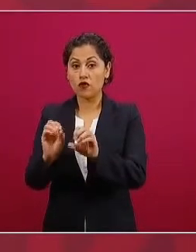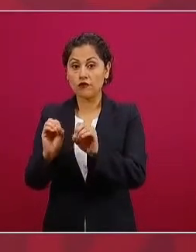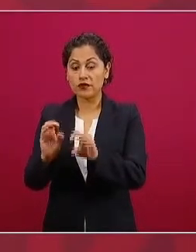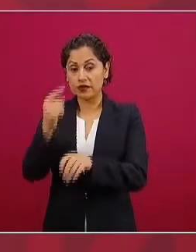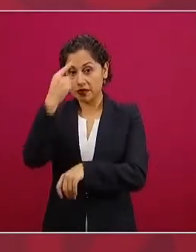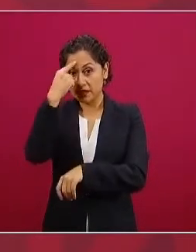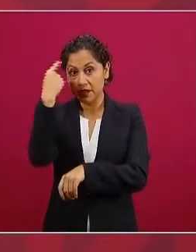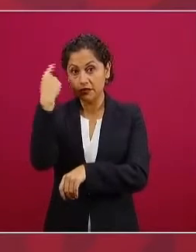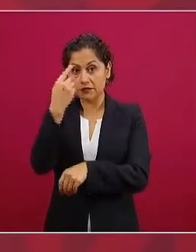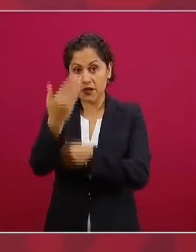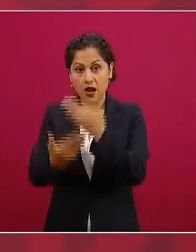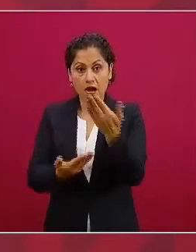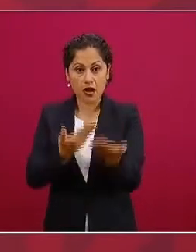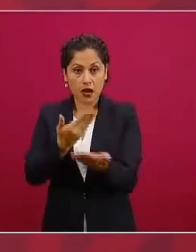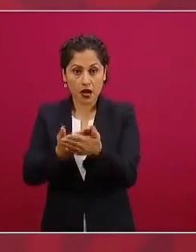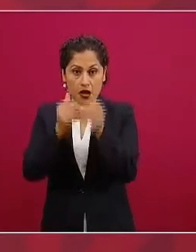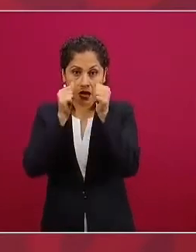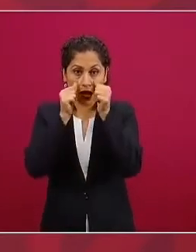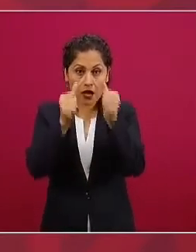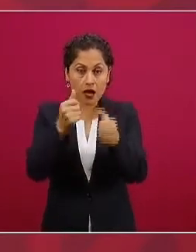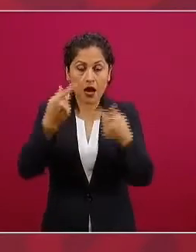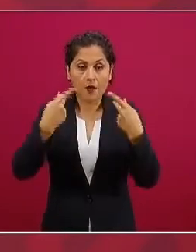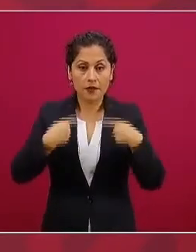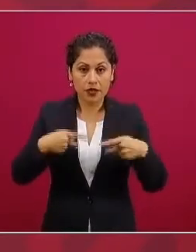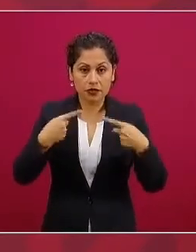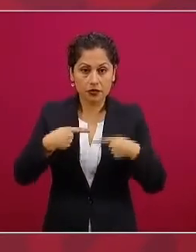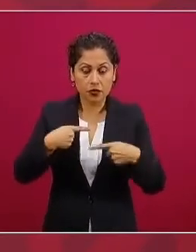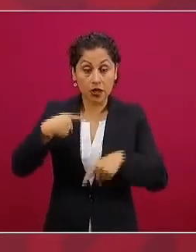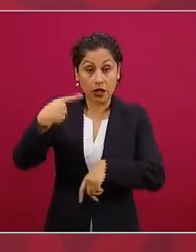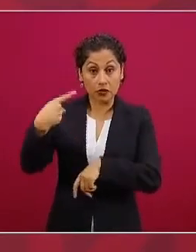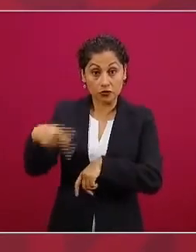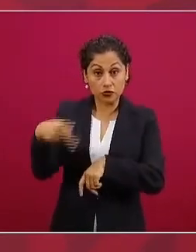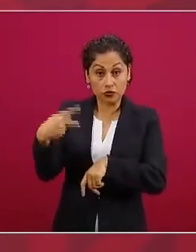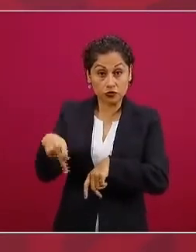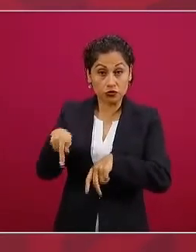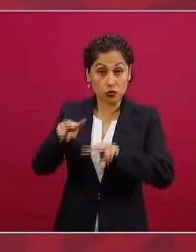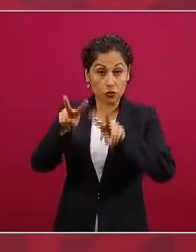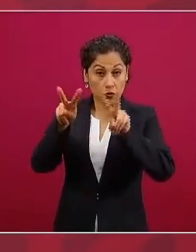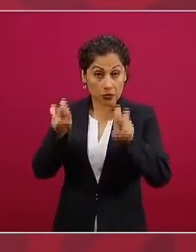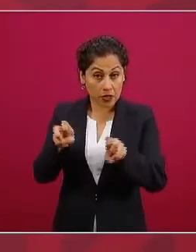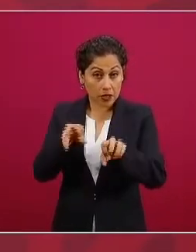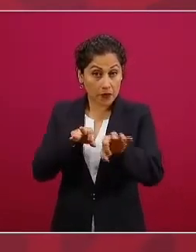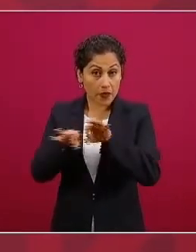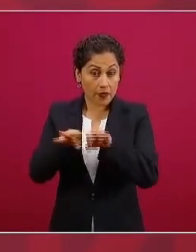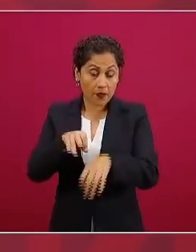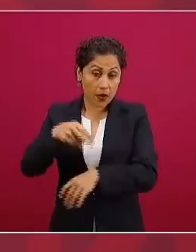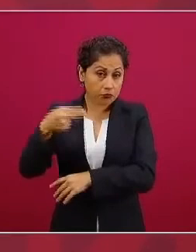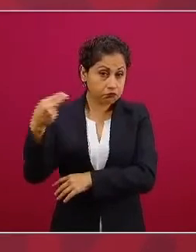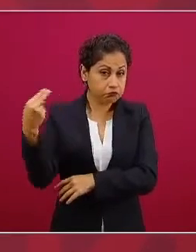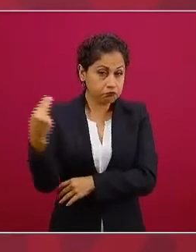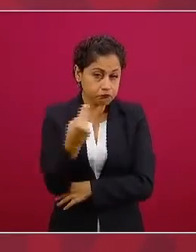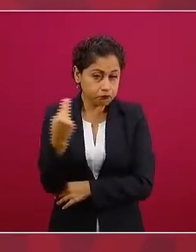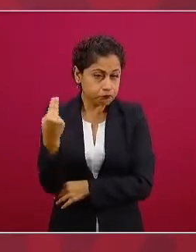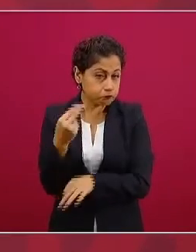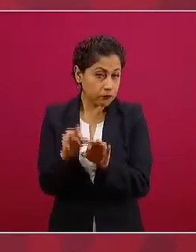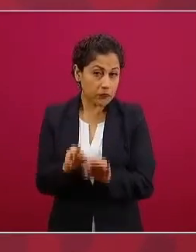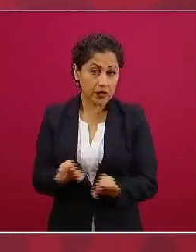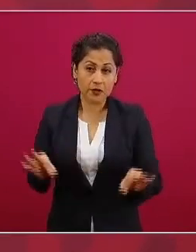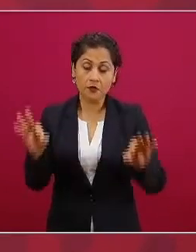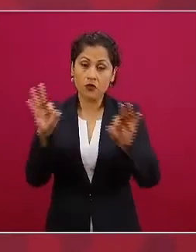y aquellas que se consideren esenciales para